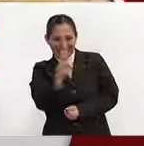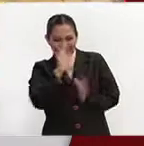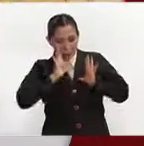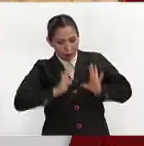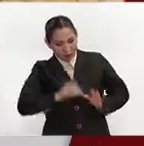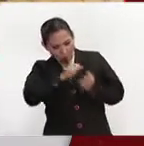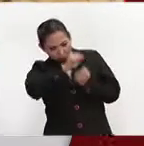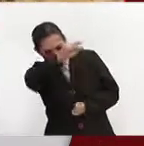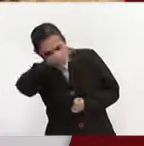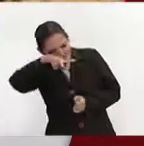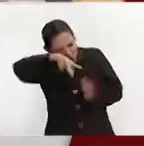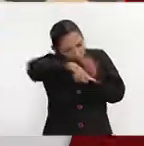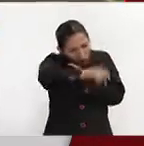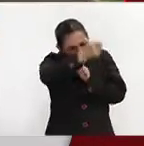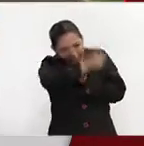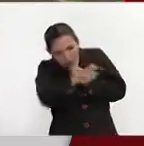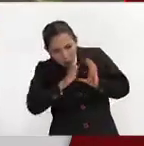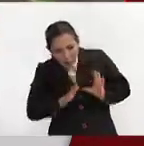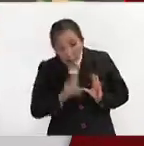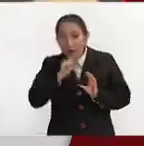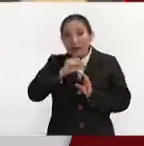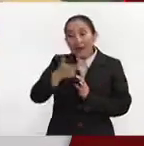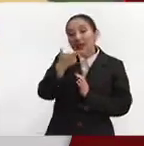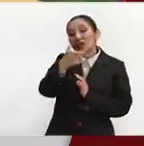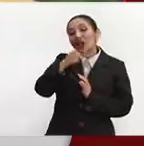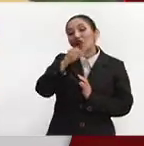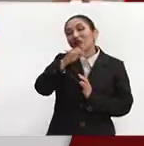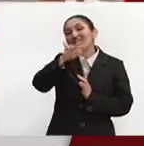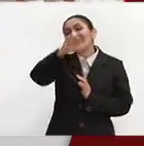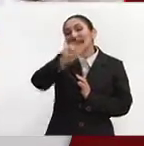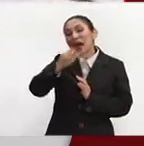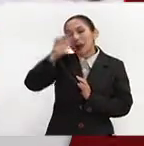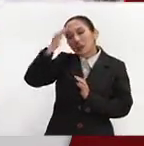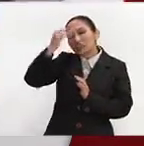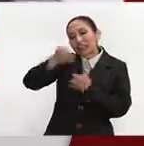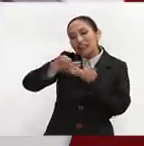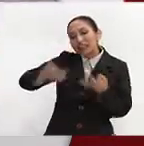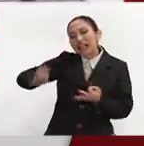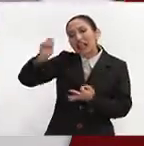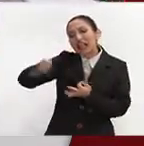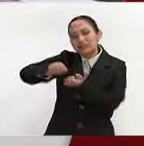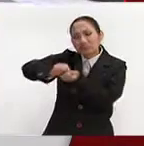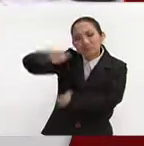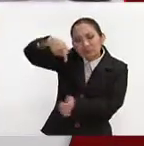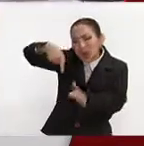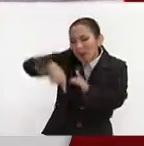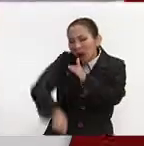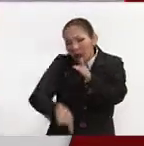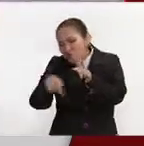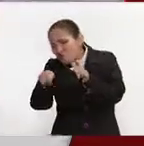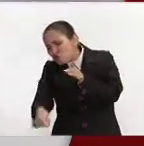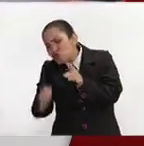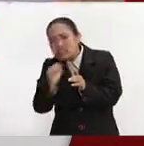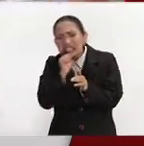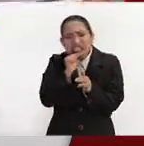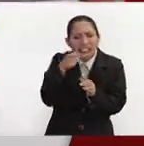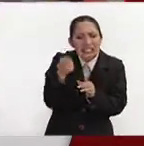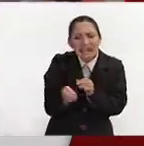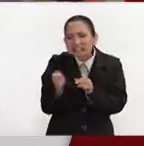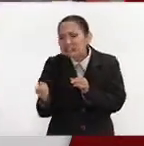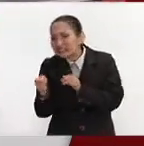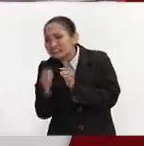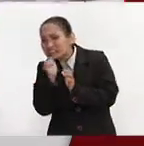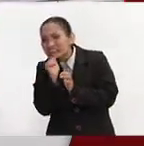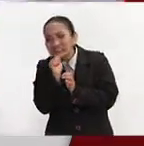radiografías, tomografías, los ingenieros geofísicos se encargan de conocer la Tierra. ¿Qué hay debajo del suelo? Y nos